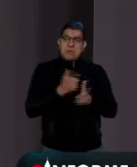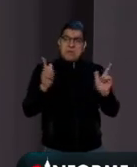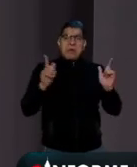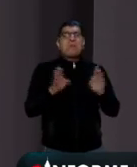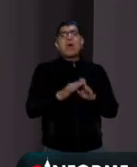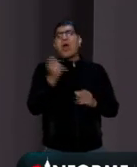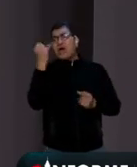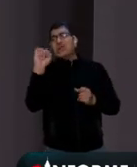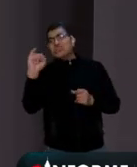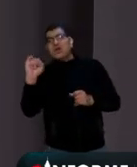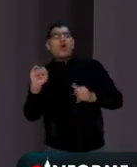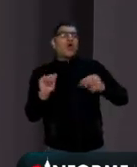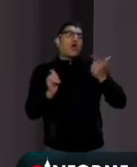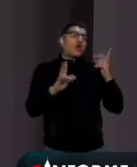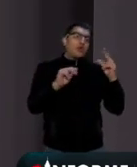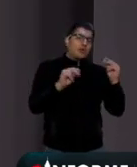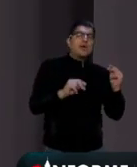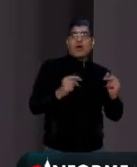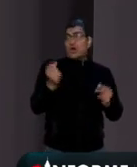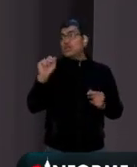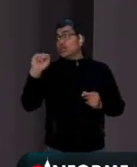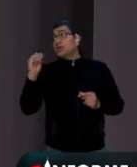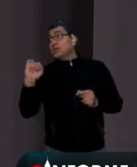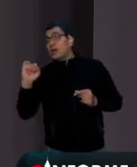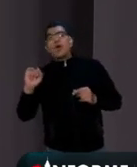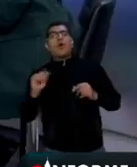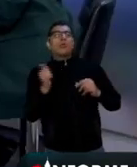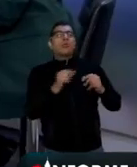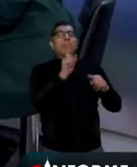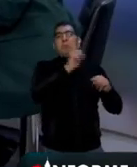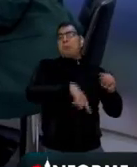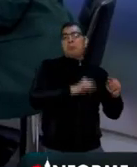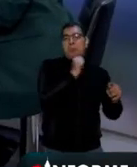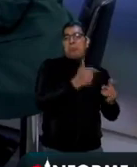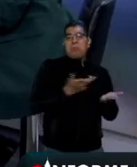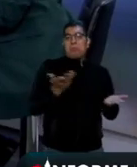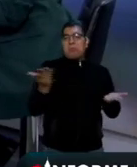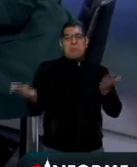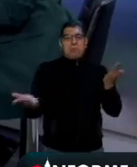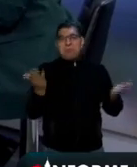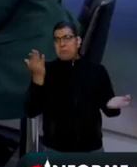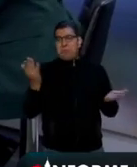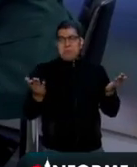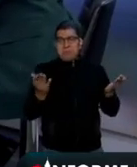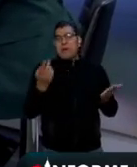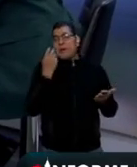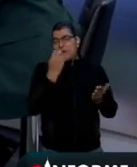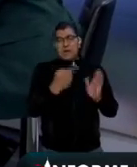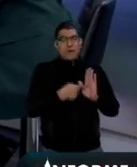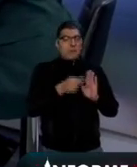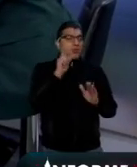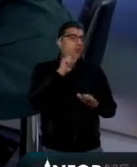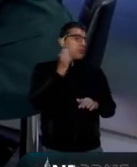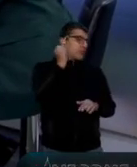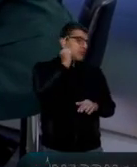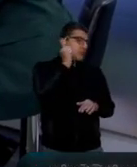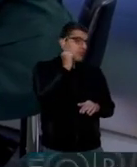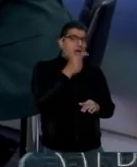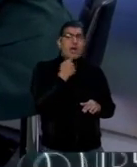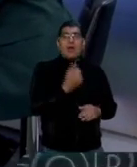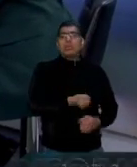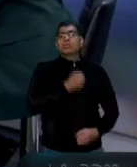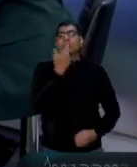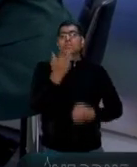a otros no. Baja a unos y a otros no los baja. Así es. Entonces, aquí la senadora se está expresando